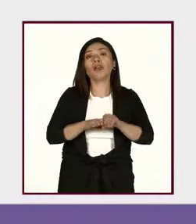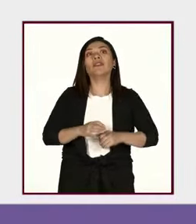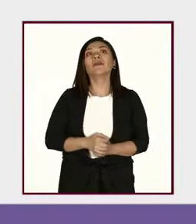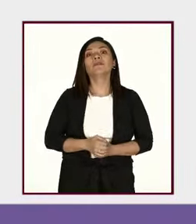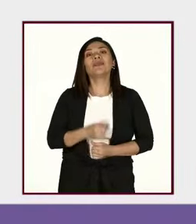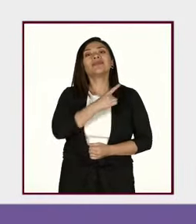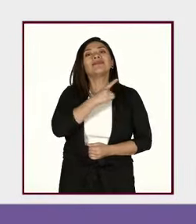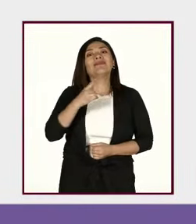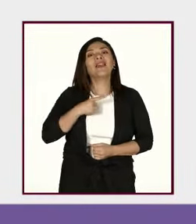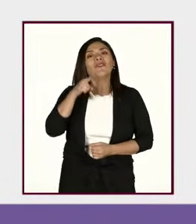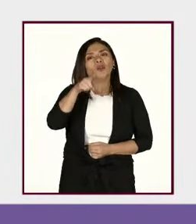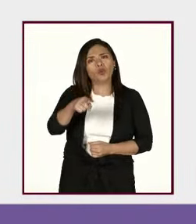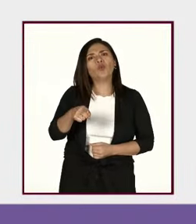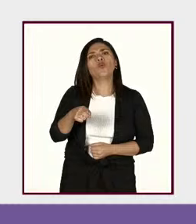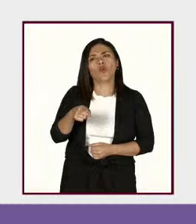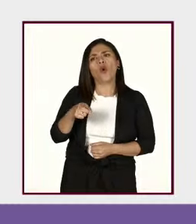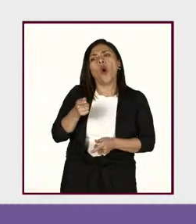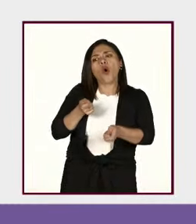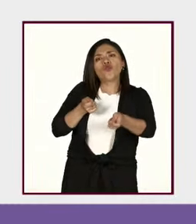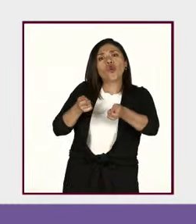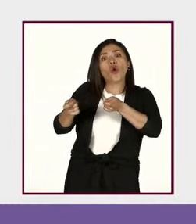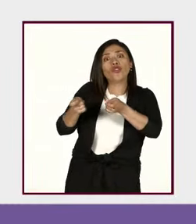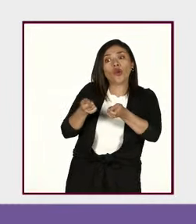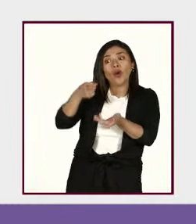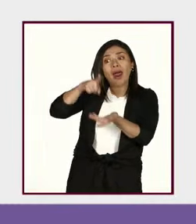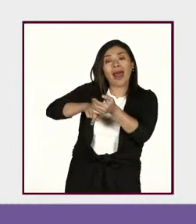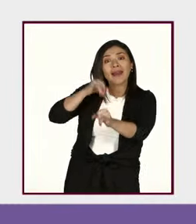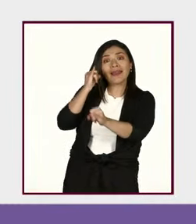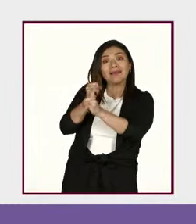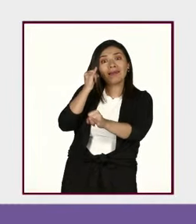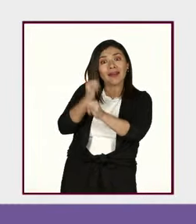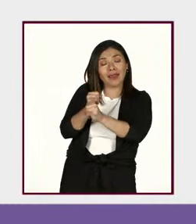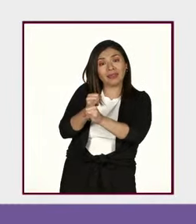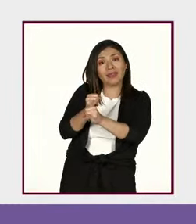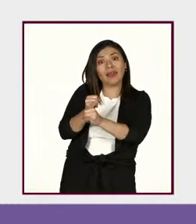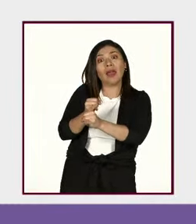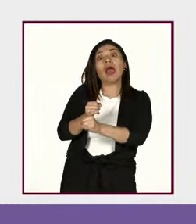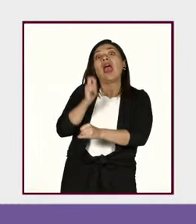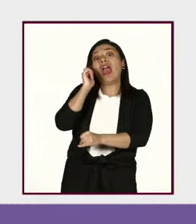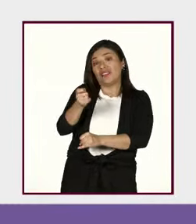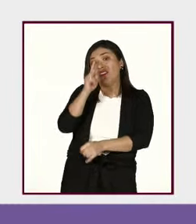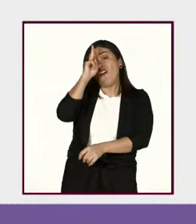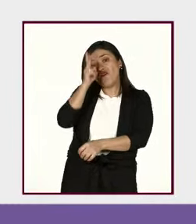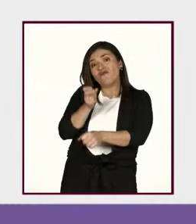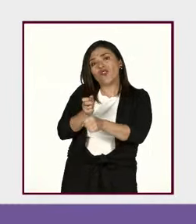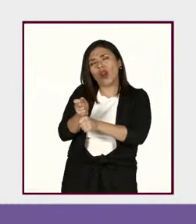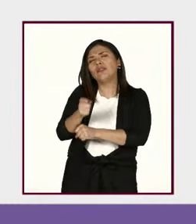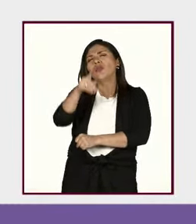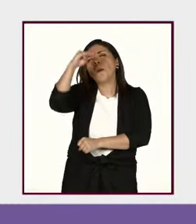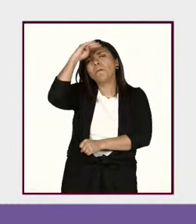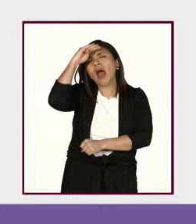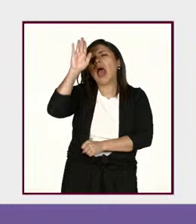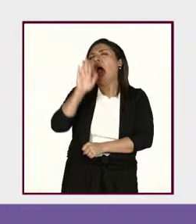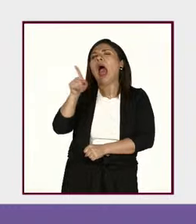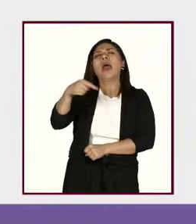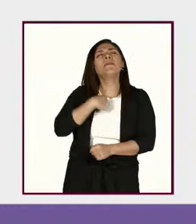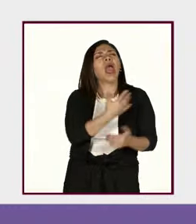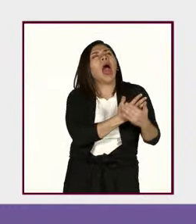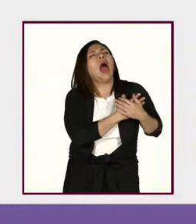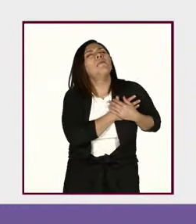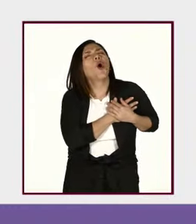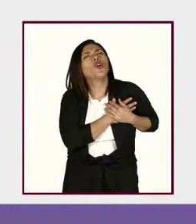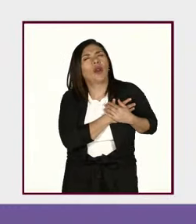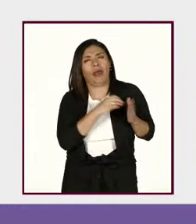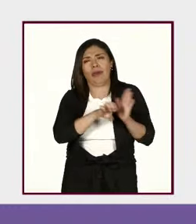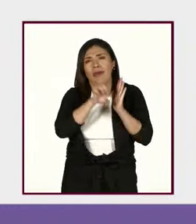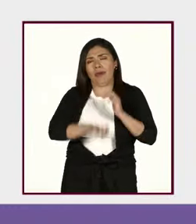cibercontrolar o cibercancelar es una forma de violencia aunque aparezcan signos de amor romántico o sea este ya